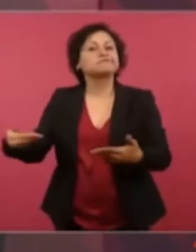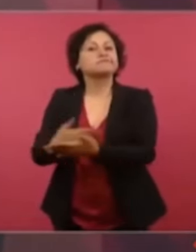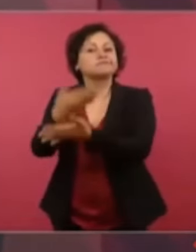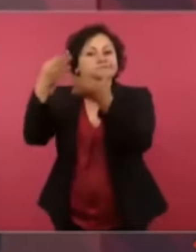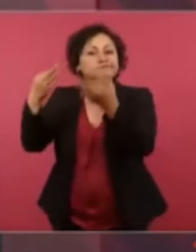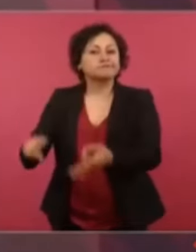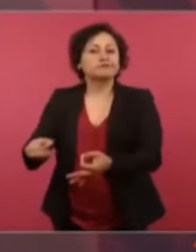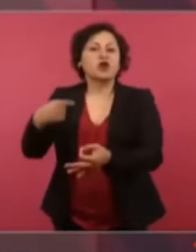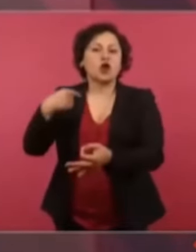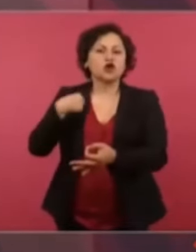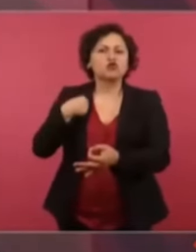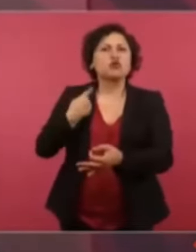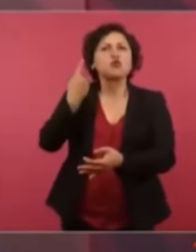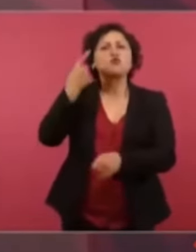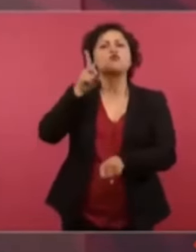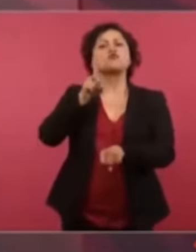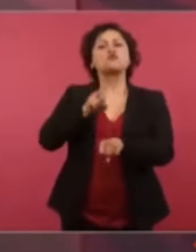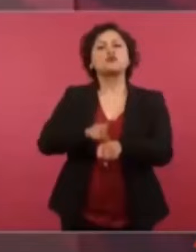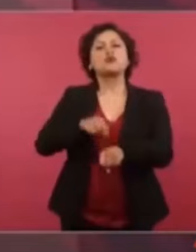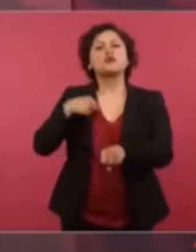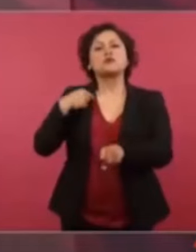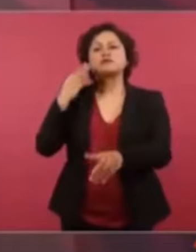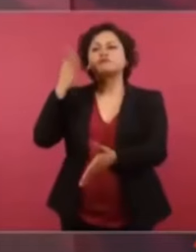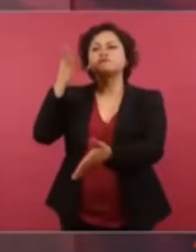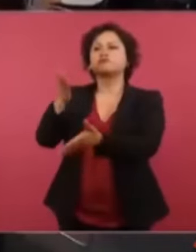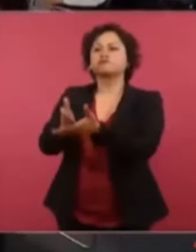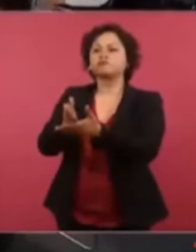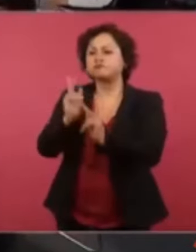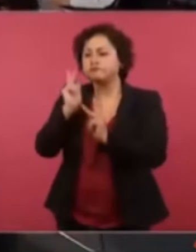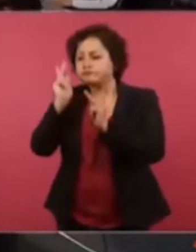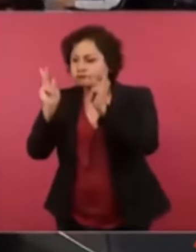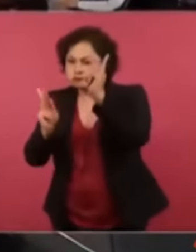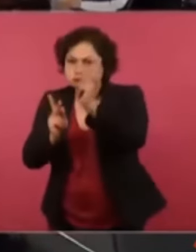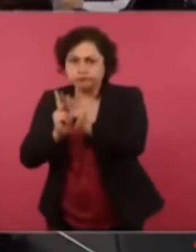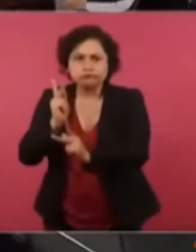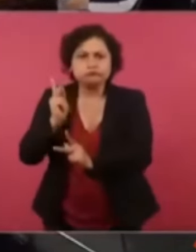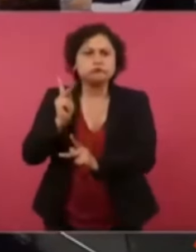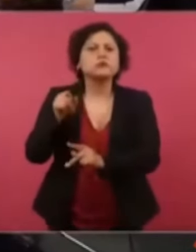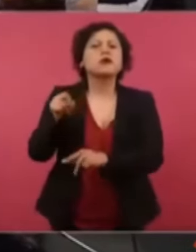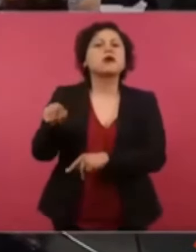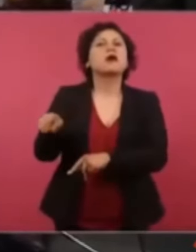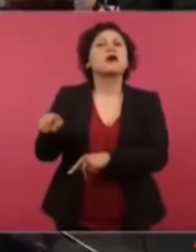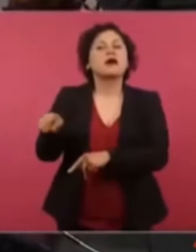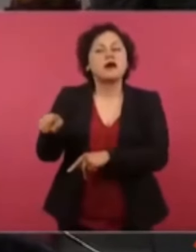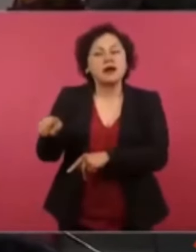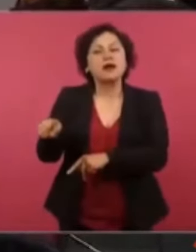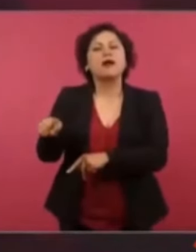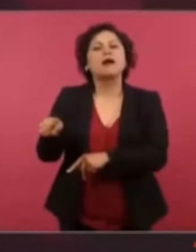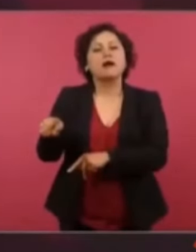me leyeron un escrito y